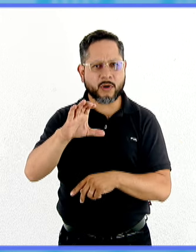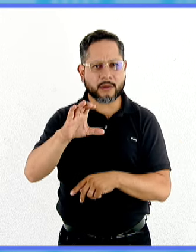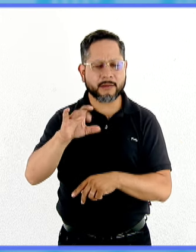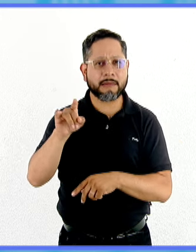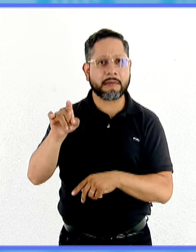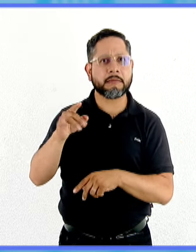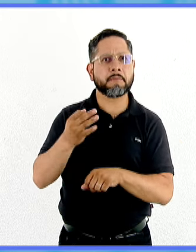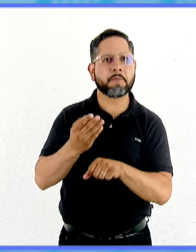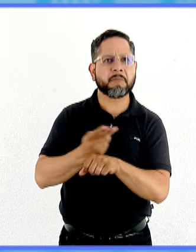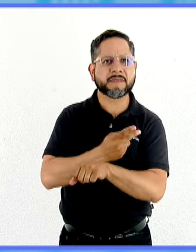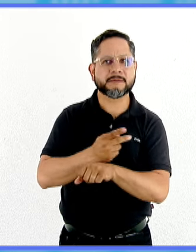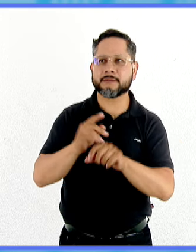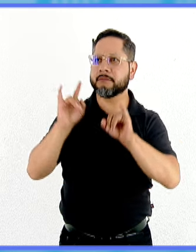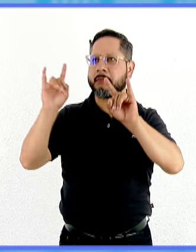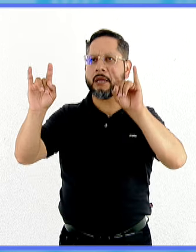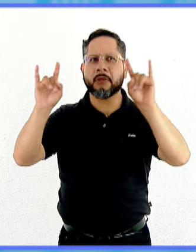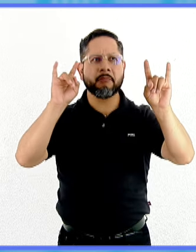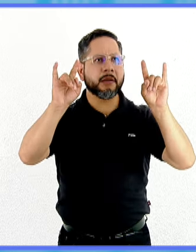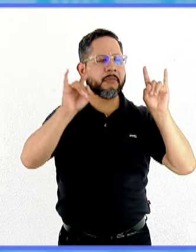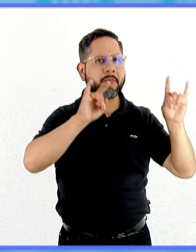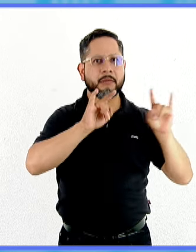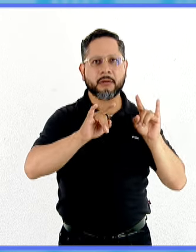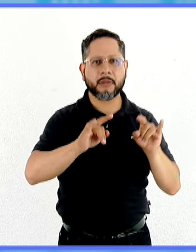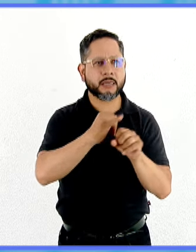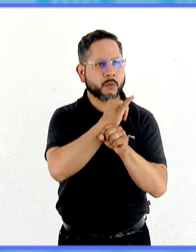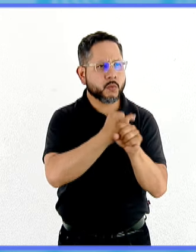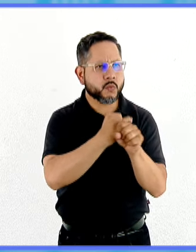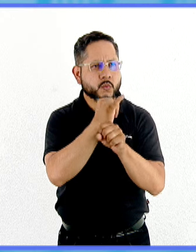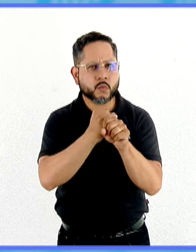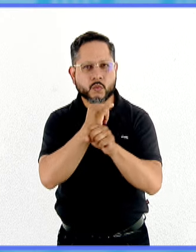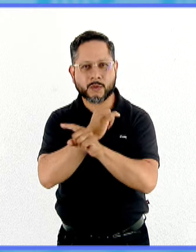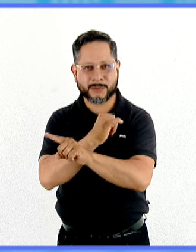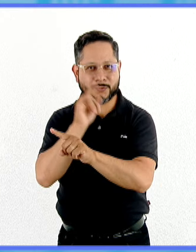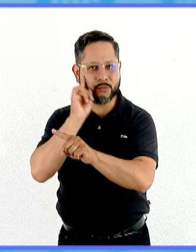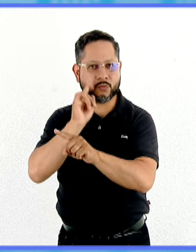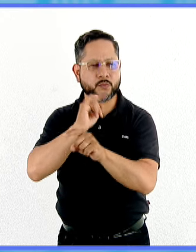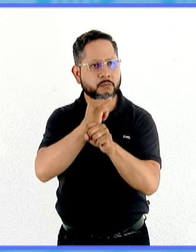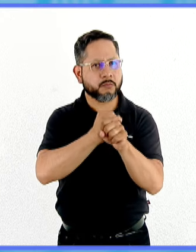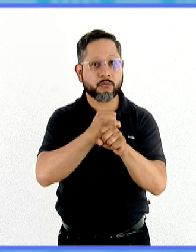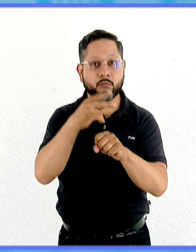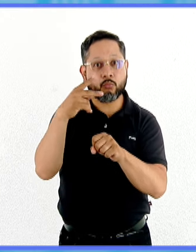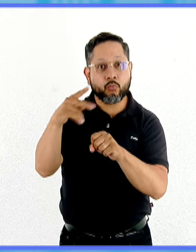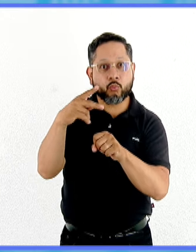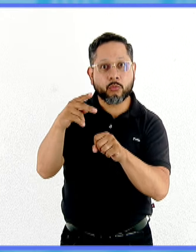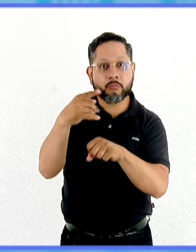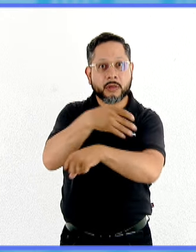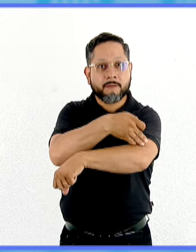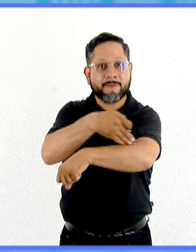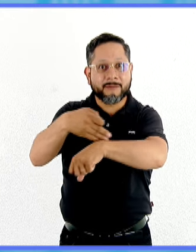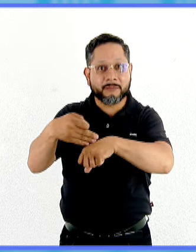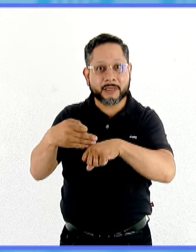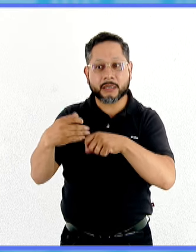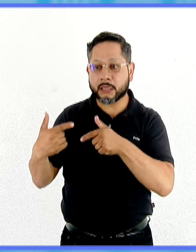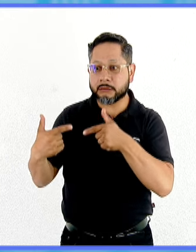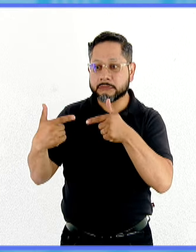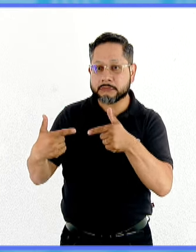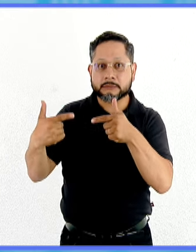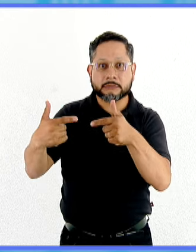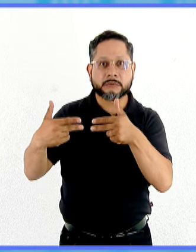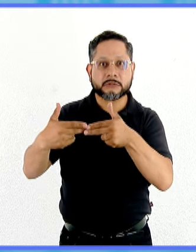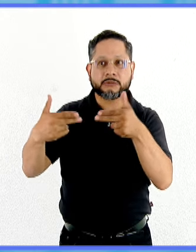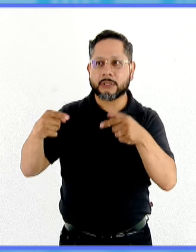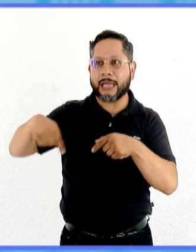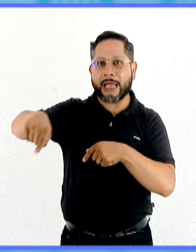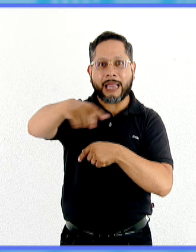trata de una pieza que relata parte del rastreo que la artista realizó sobre su linaje, mostrando temas como el hostigamiento y la